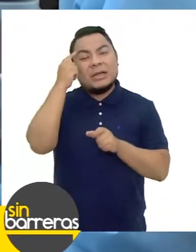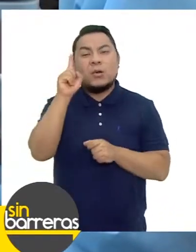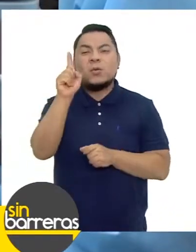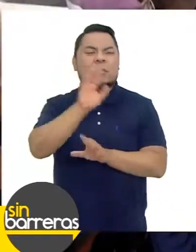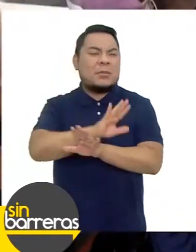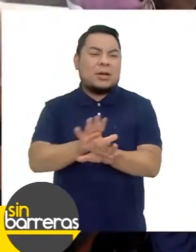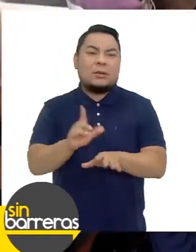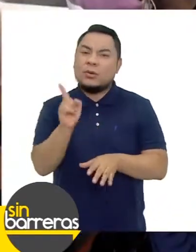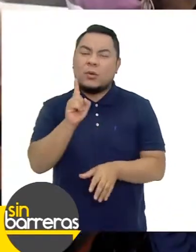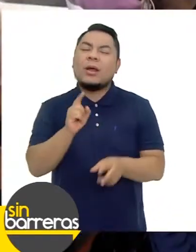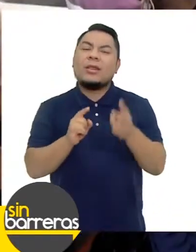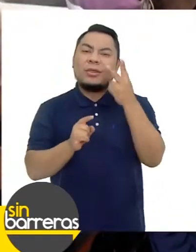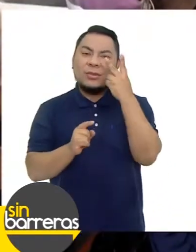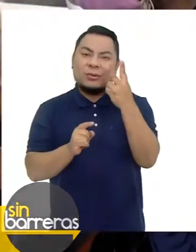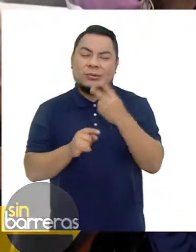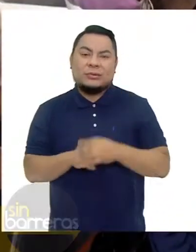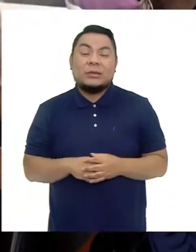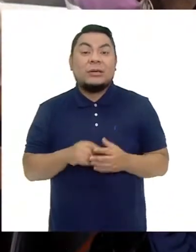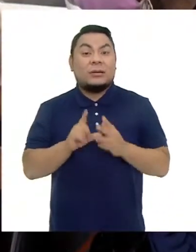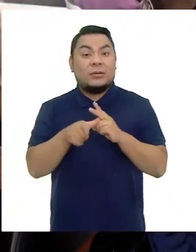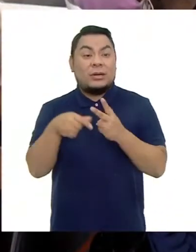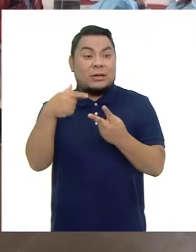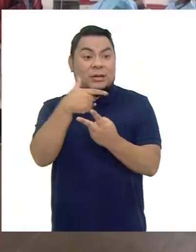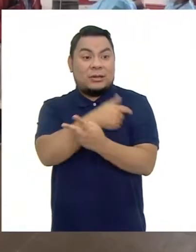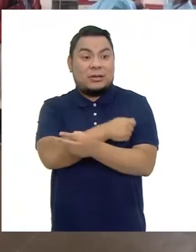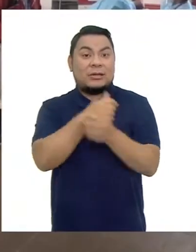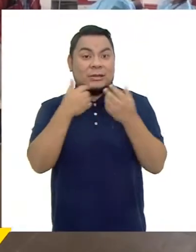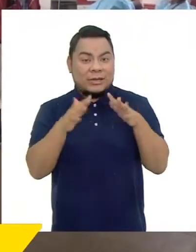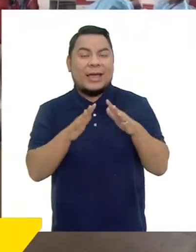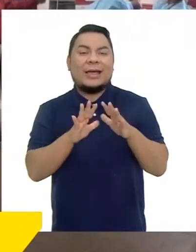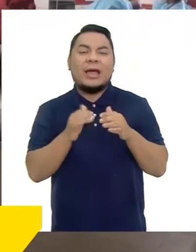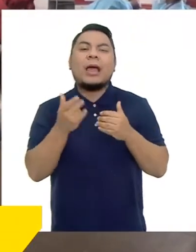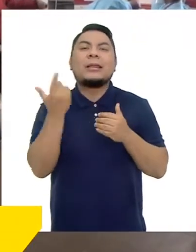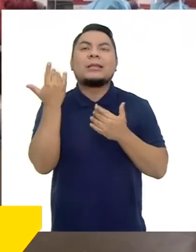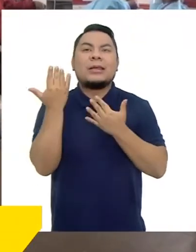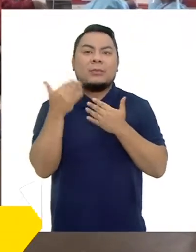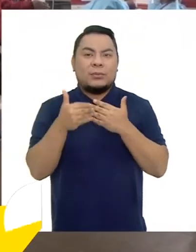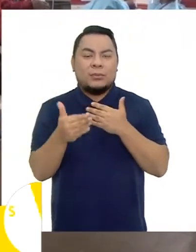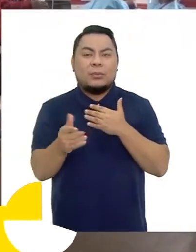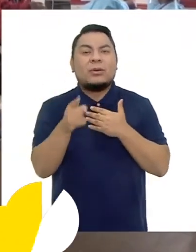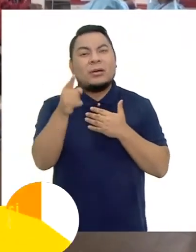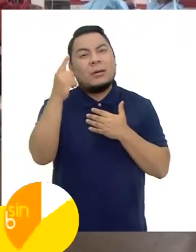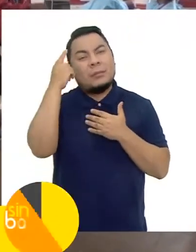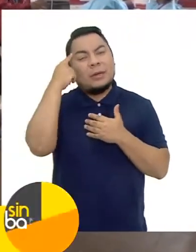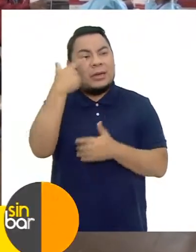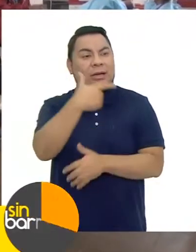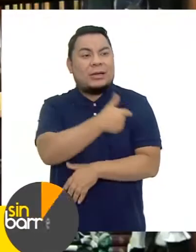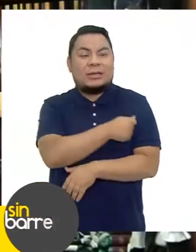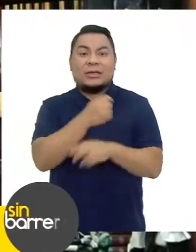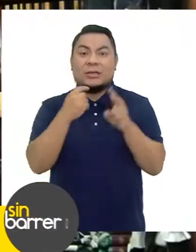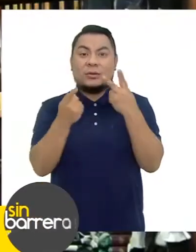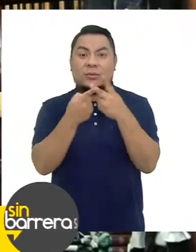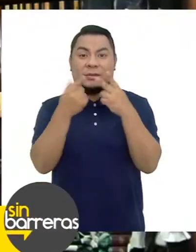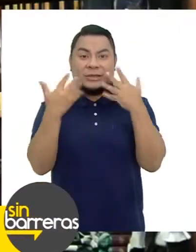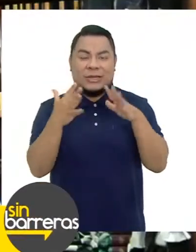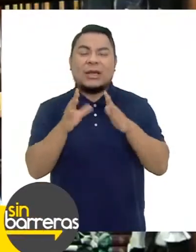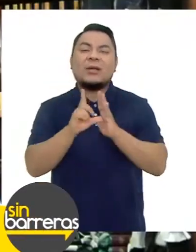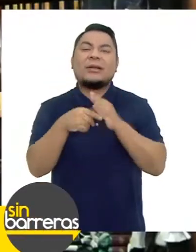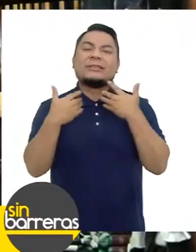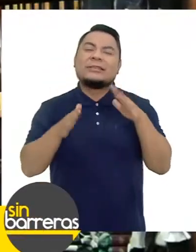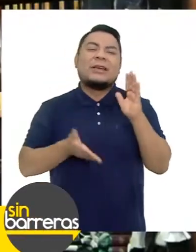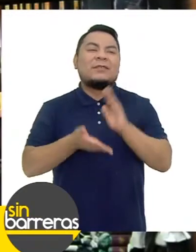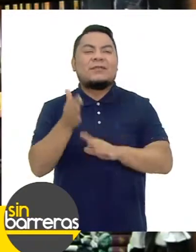suficiente No, tienen que ser las dos Y tienen que esperar un tiempo Hay muchas personas que creen que porque ya les vacunaron Con la segunda dosis pueden